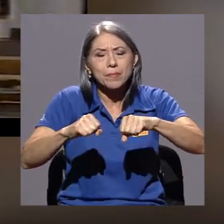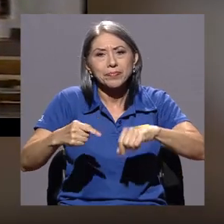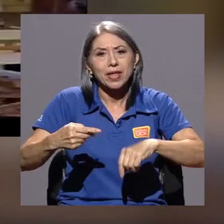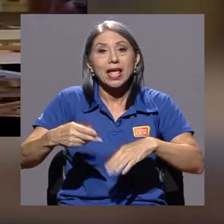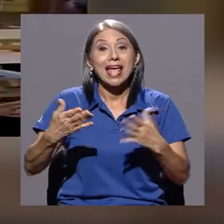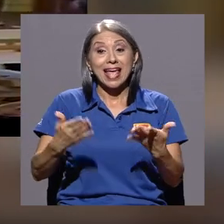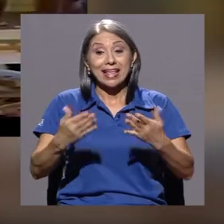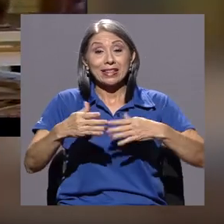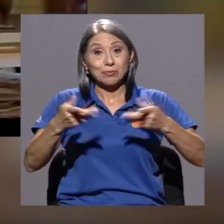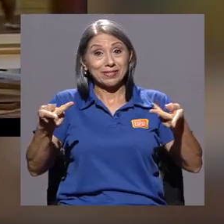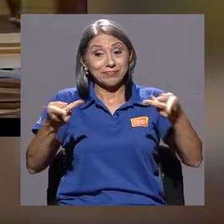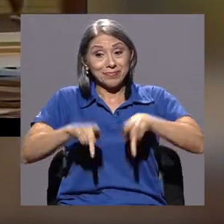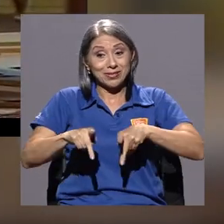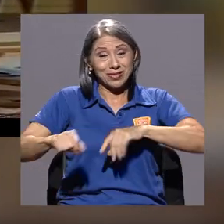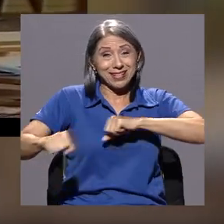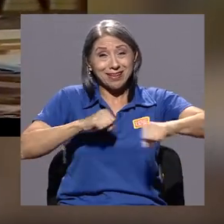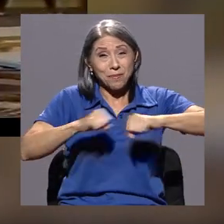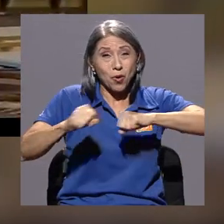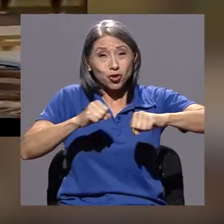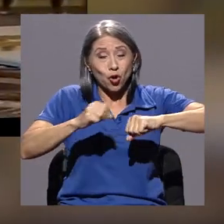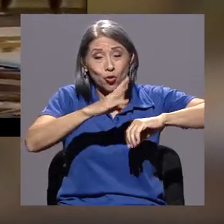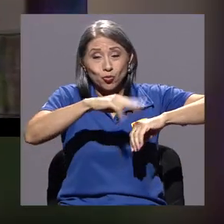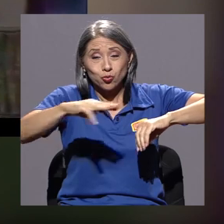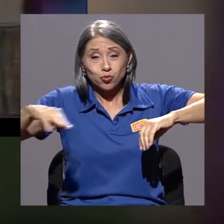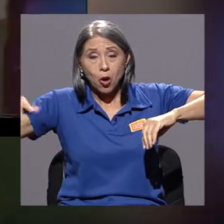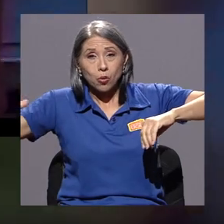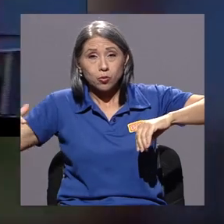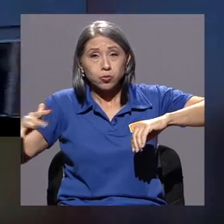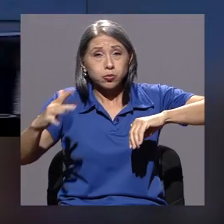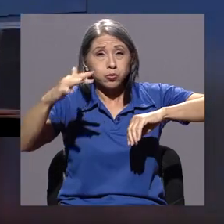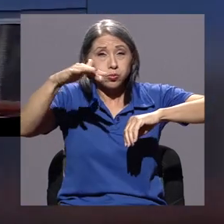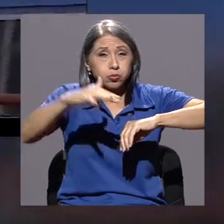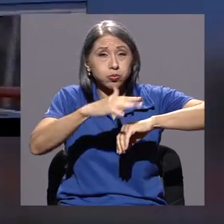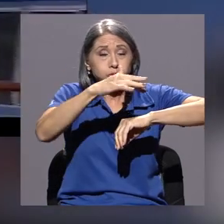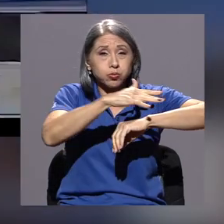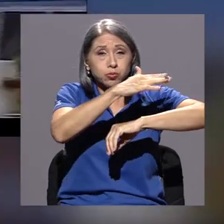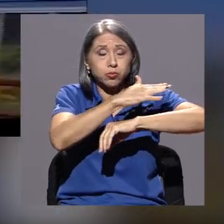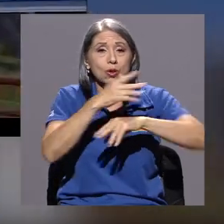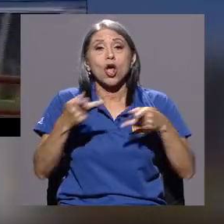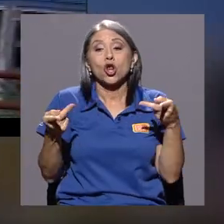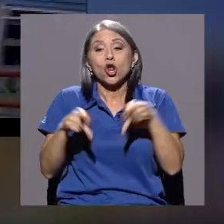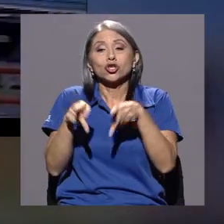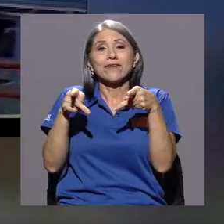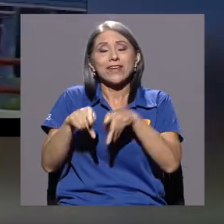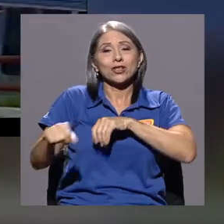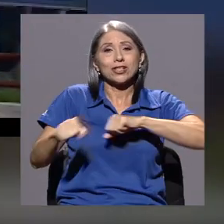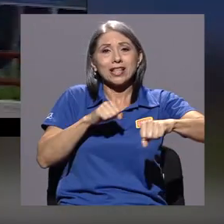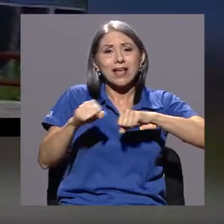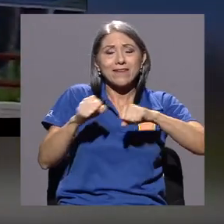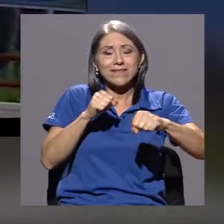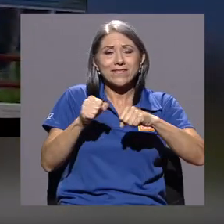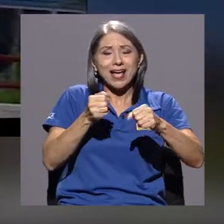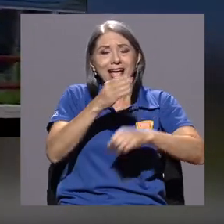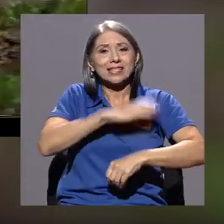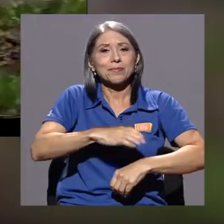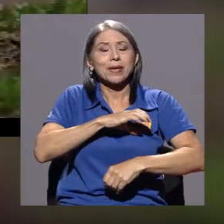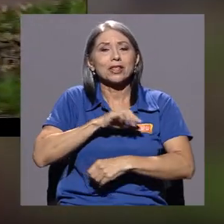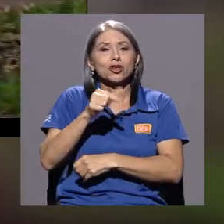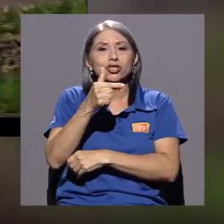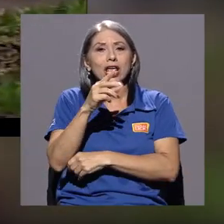el tsunami ocasionado por el terremoto, los efectos del terremoto en aspectos geomorfológicos e